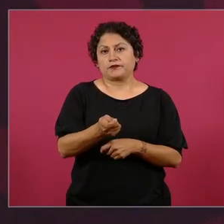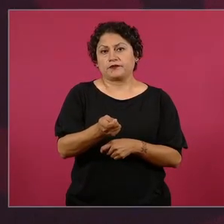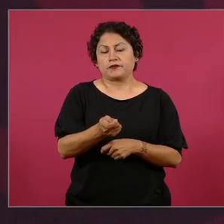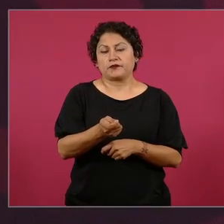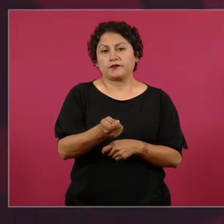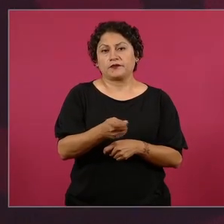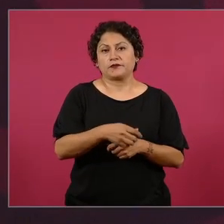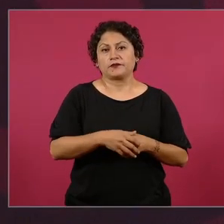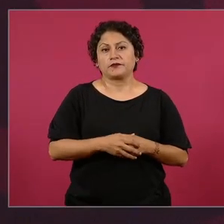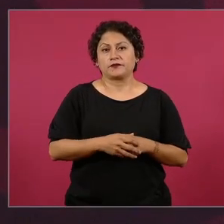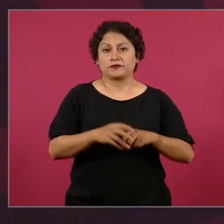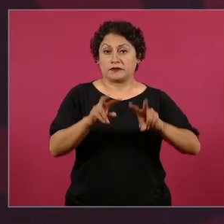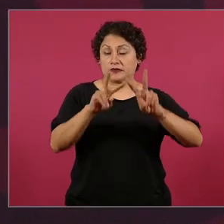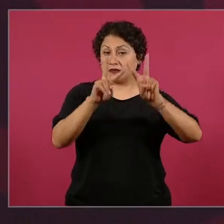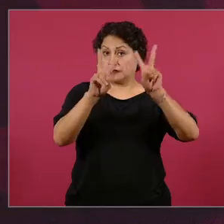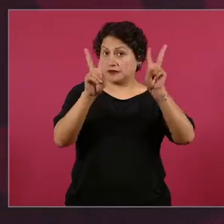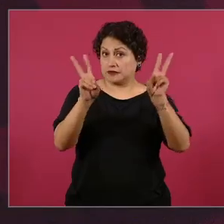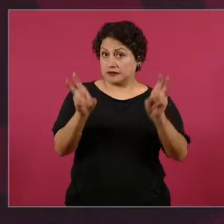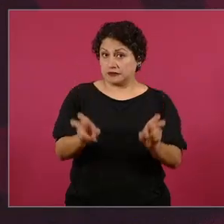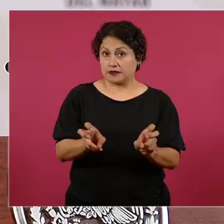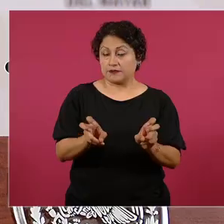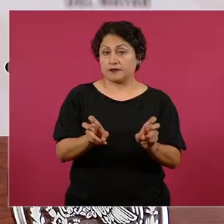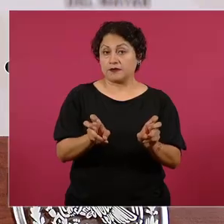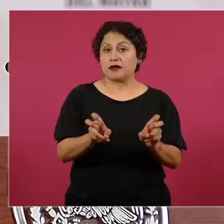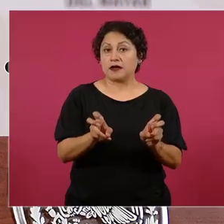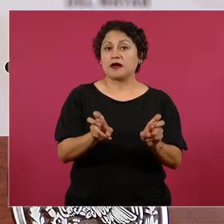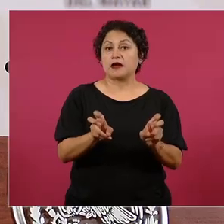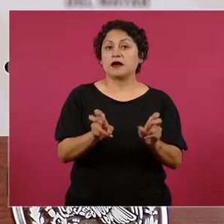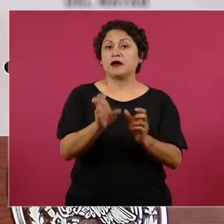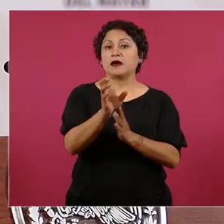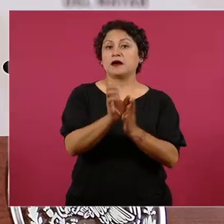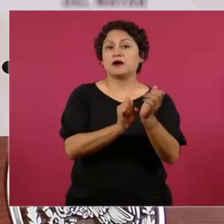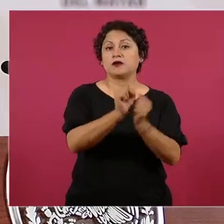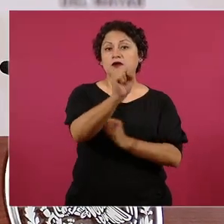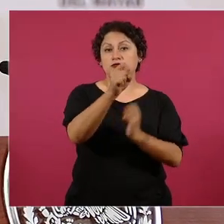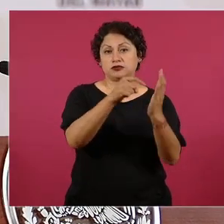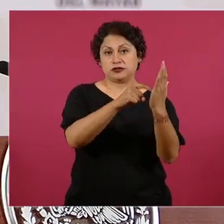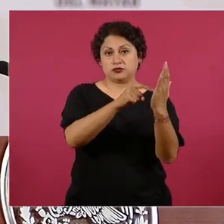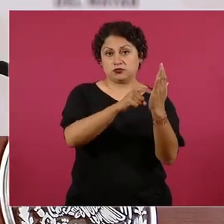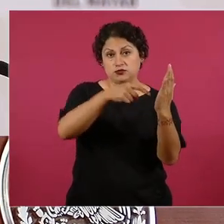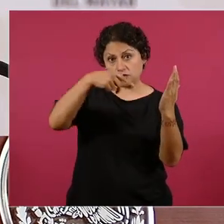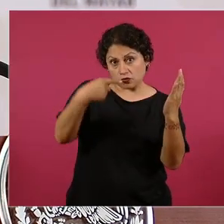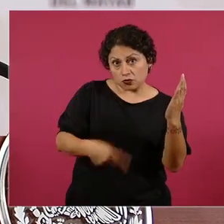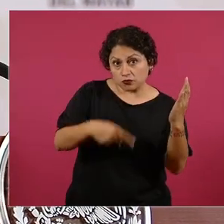de la constitución de nuestro gobierno